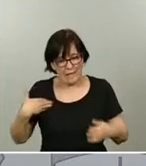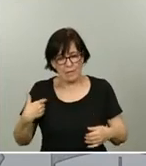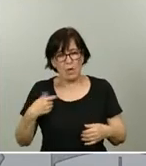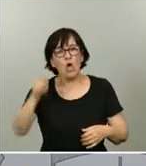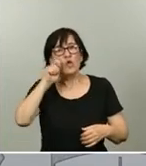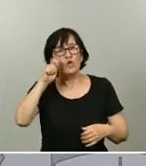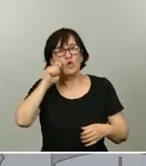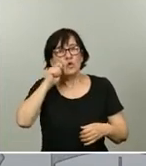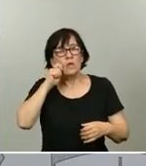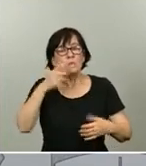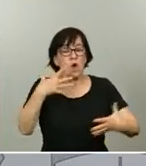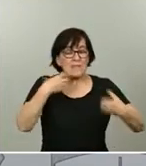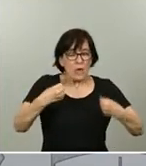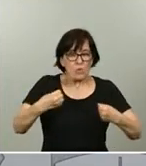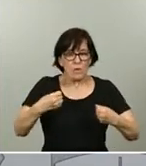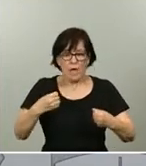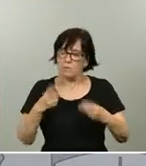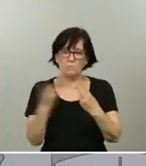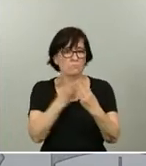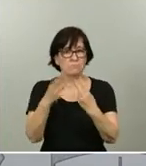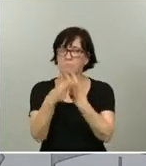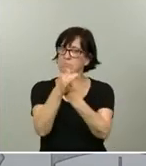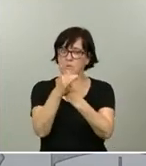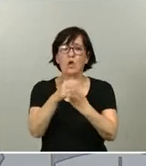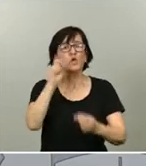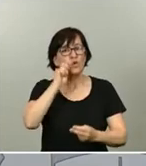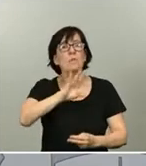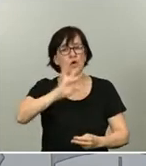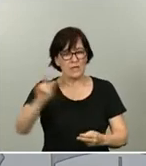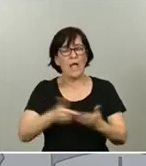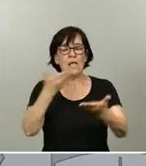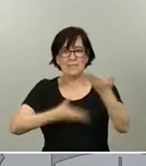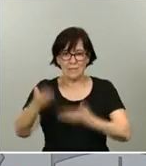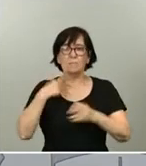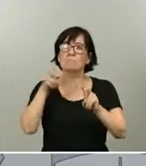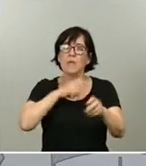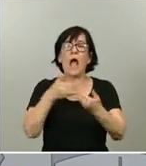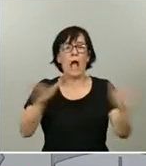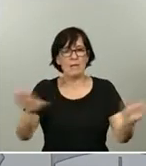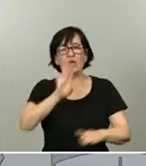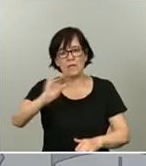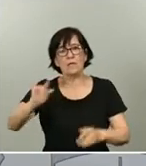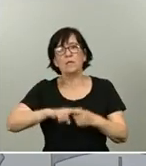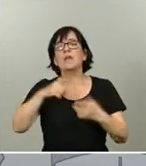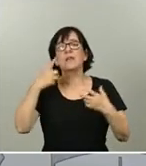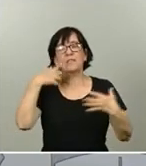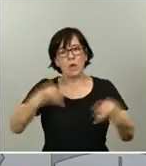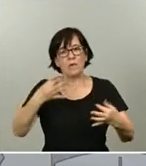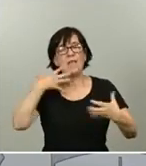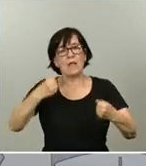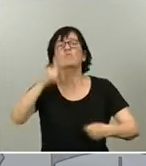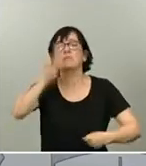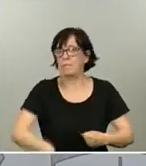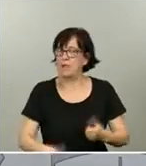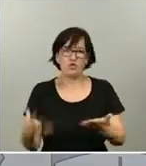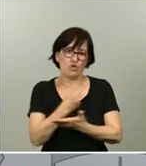sanitaria vayan de la mano. Turismo sí, intercambio sí, apertura sí, seguridad y salud también. En